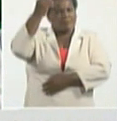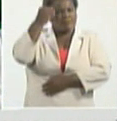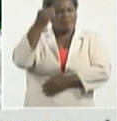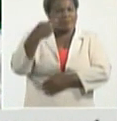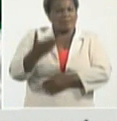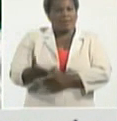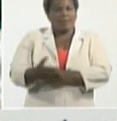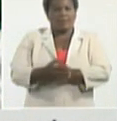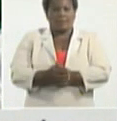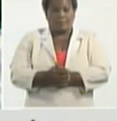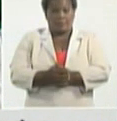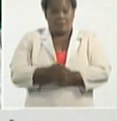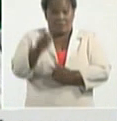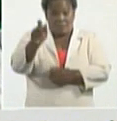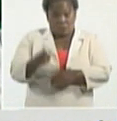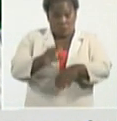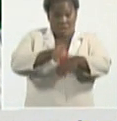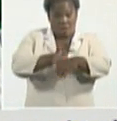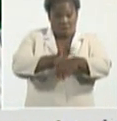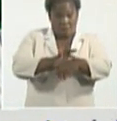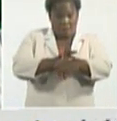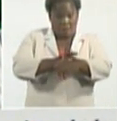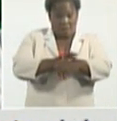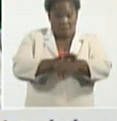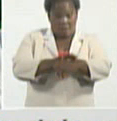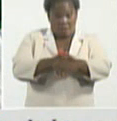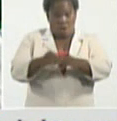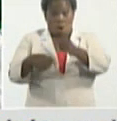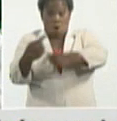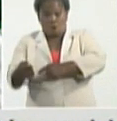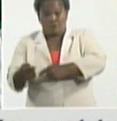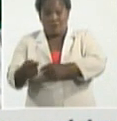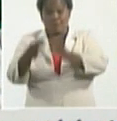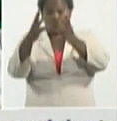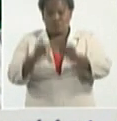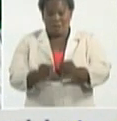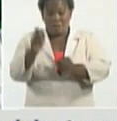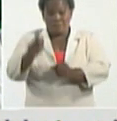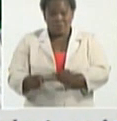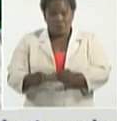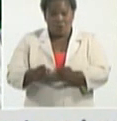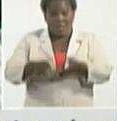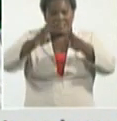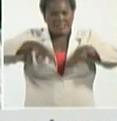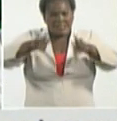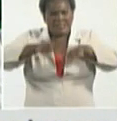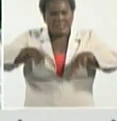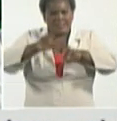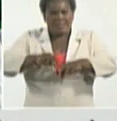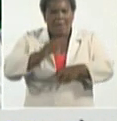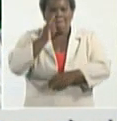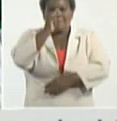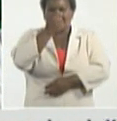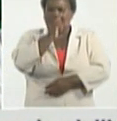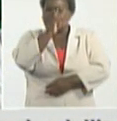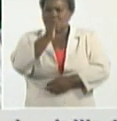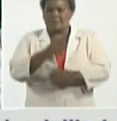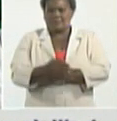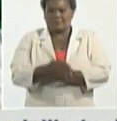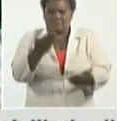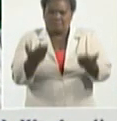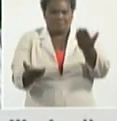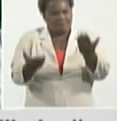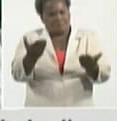casos contra total de pacientes que se han estudiado, de muestras que se han procesado y entonces